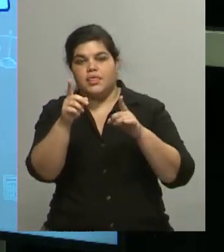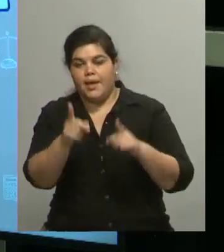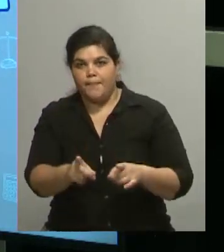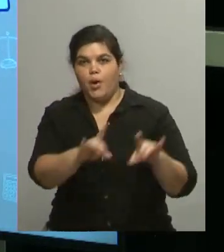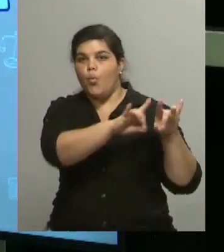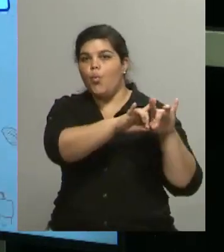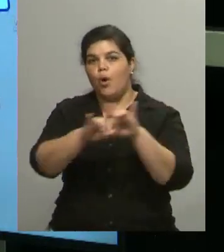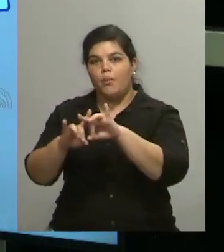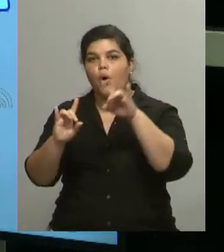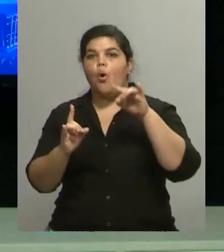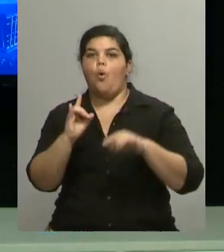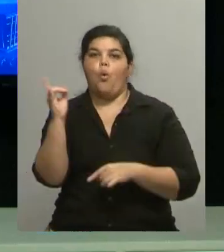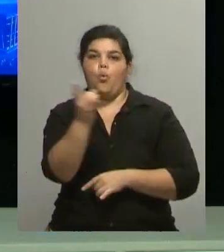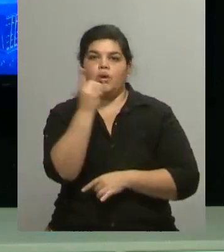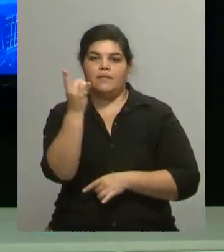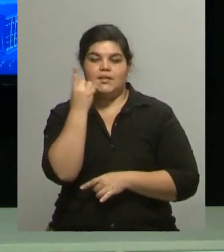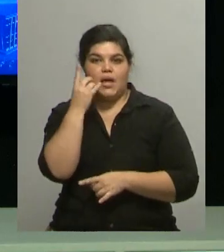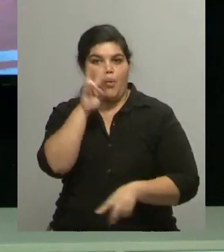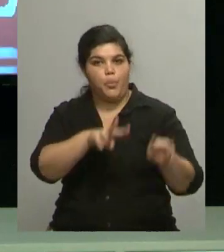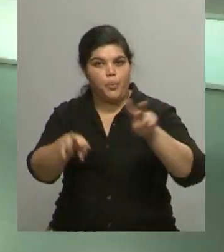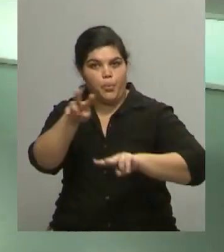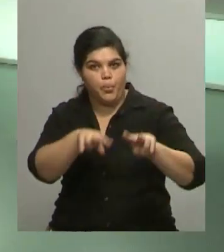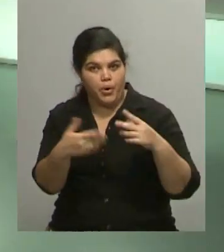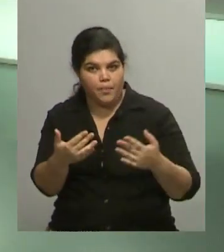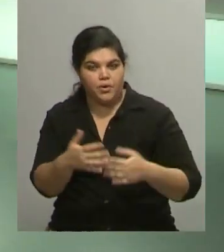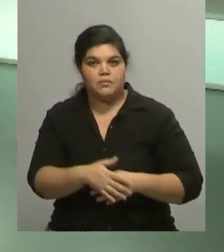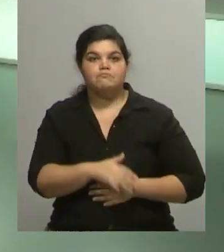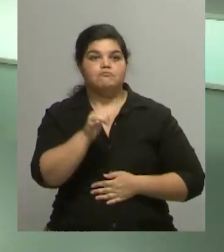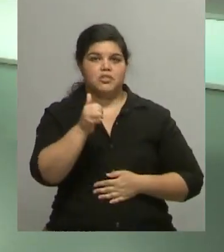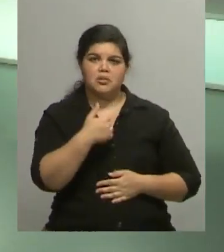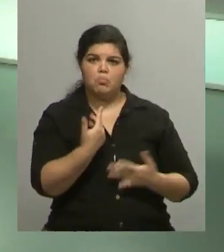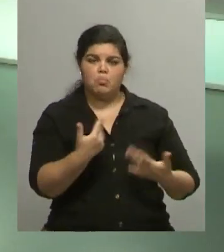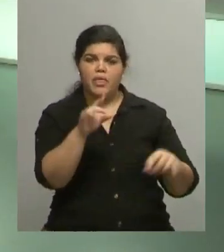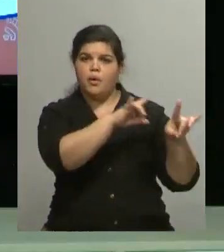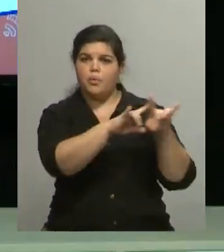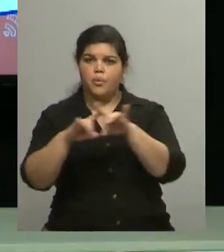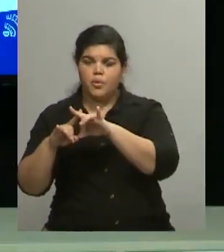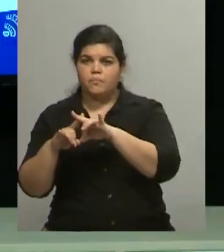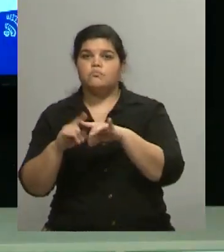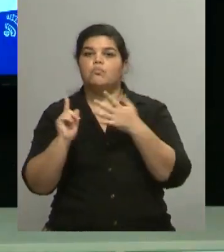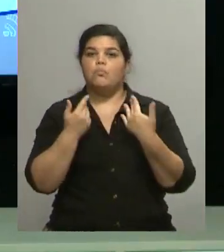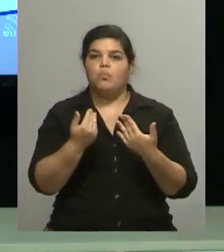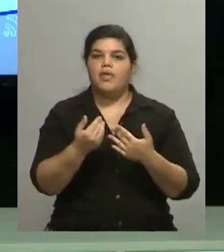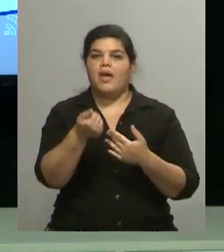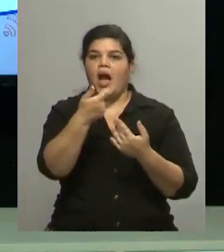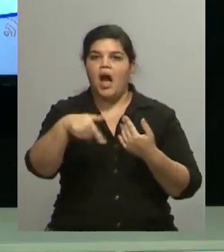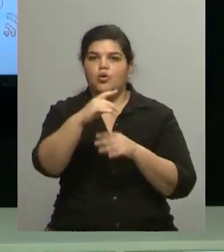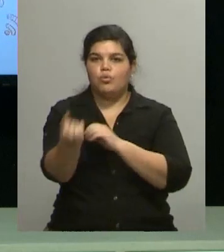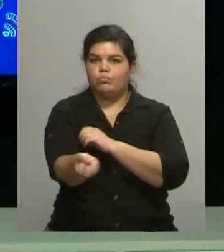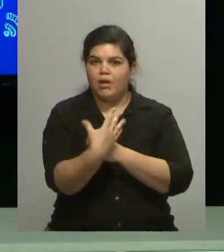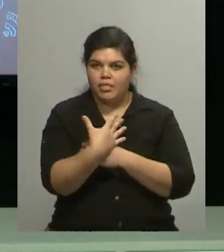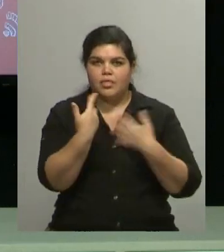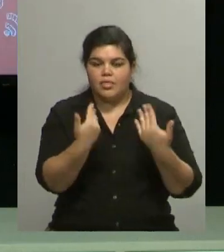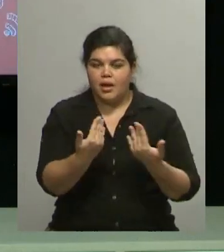de la página web de la universidad. Tal cual, sí. Ahí nos encontramos, nos pueden escribir, si querés doy algún correo.